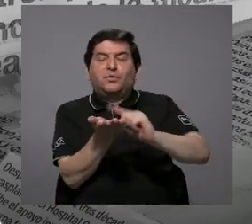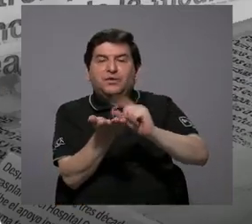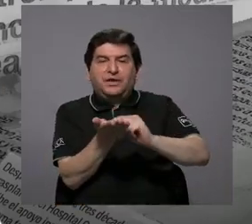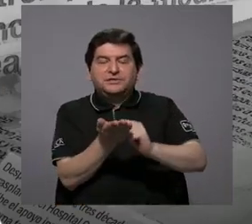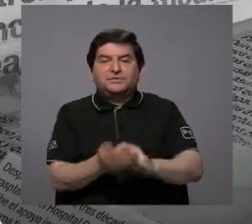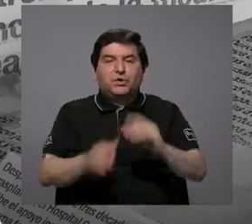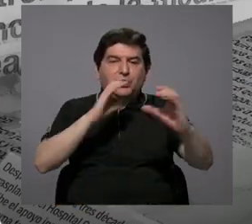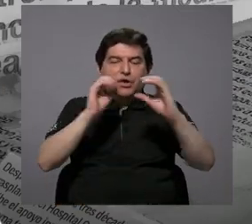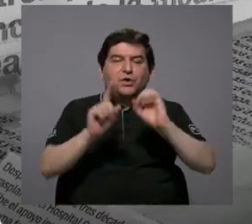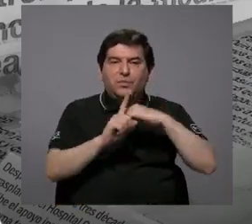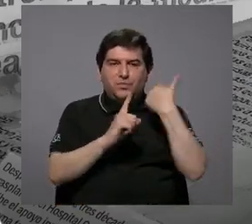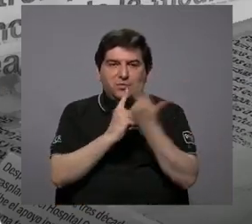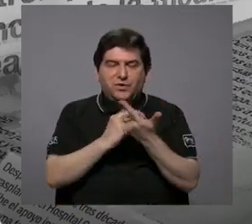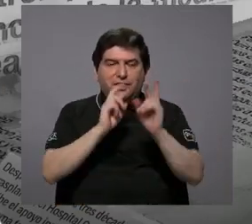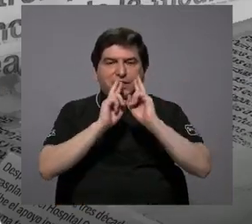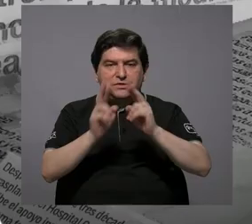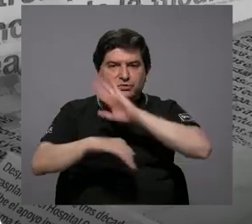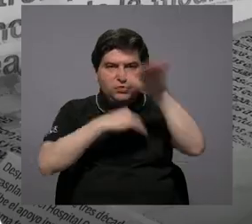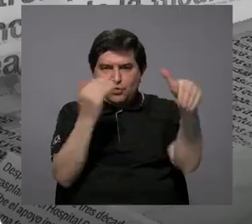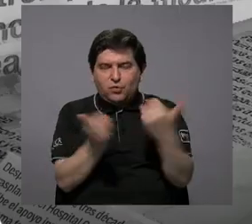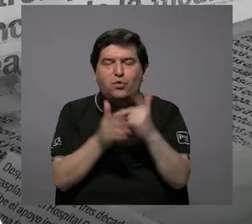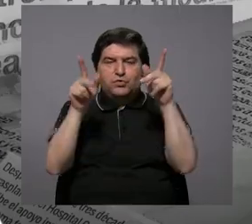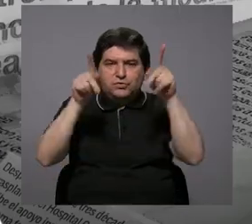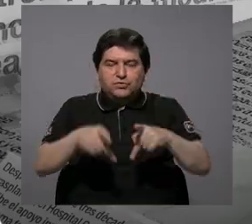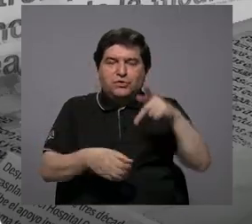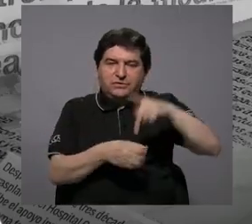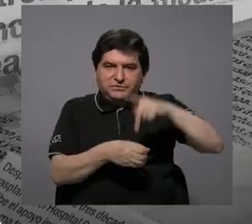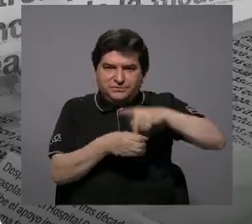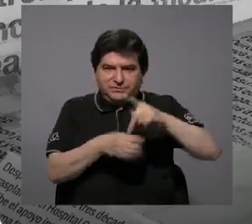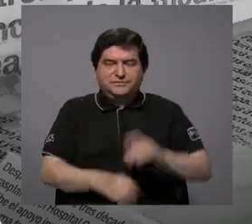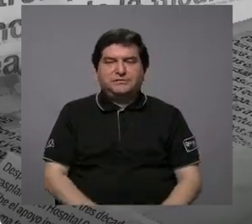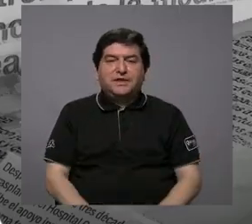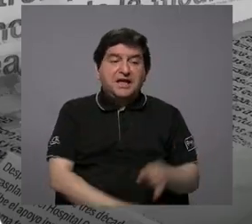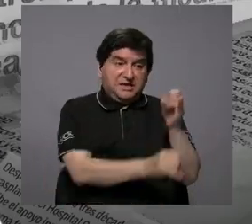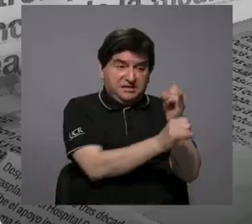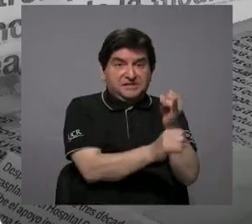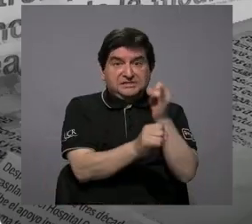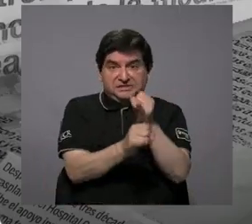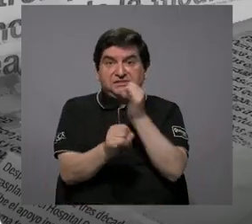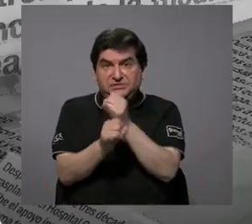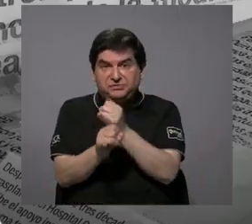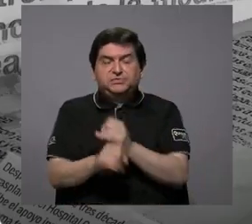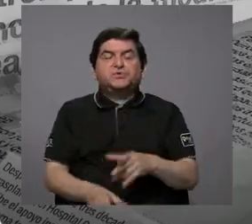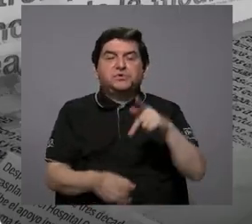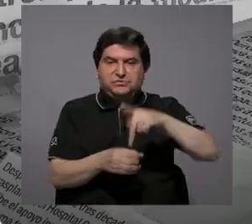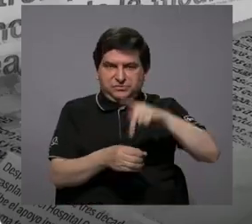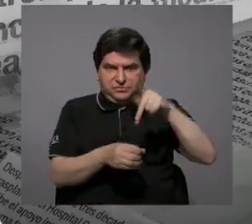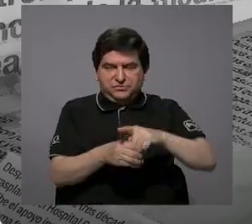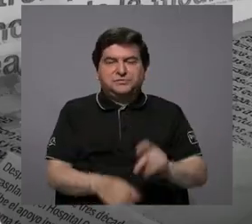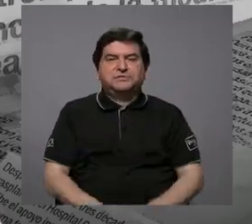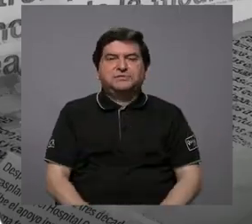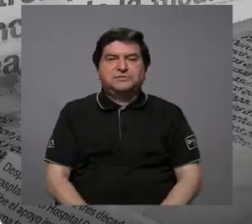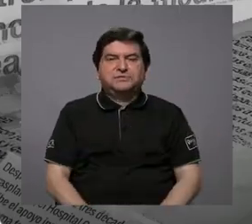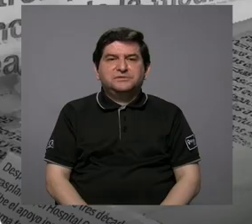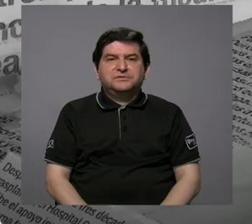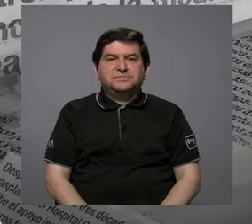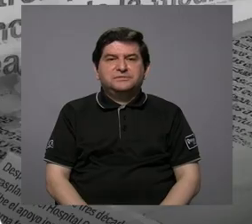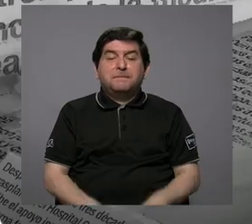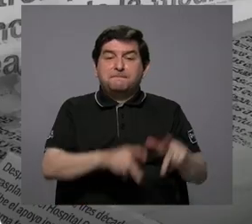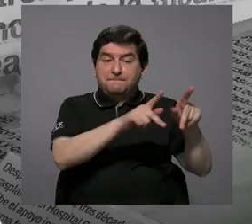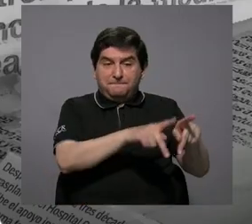socialización de los resultados con todas las personas involucradas, las instituciones que han participado en esto, las